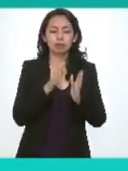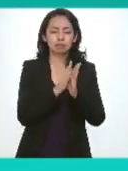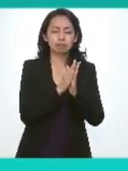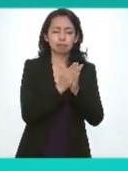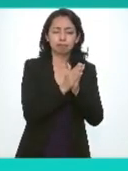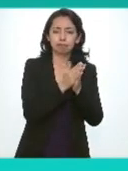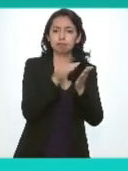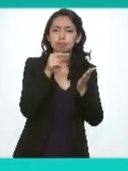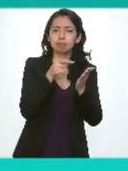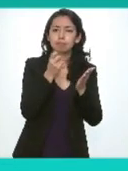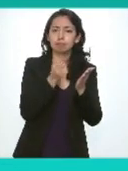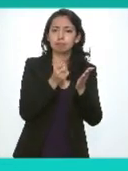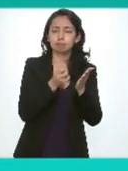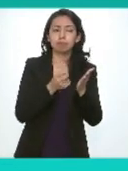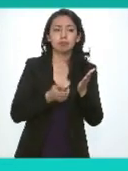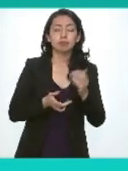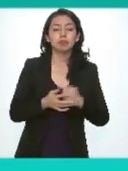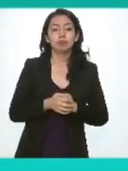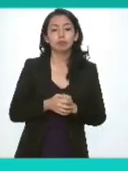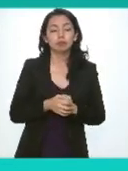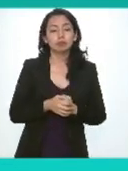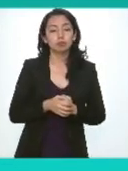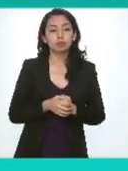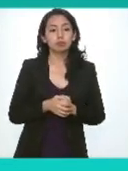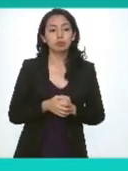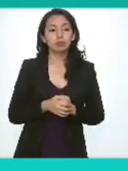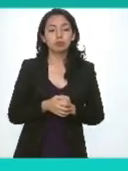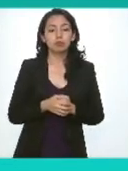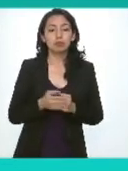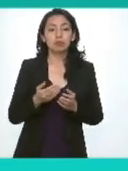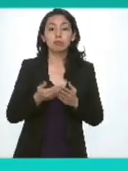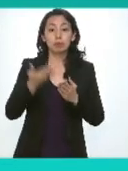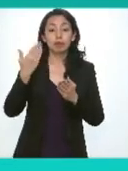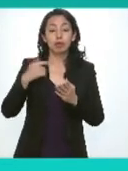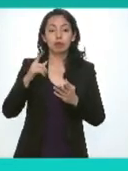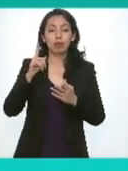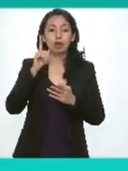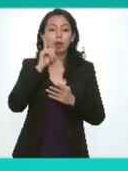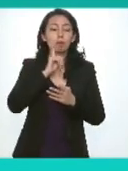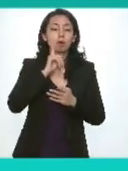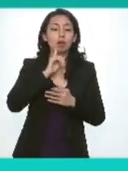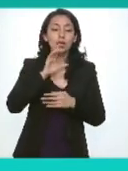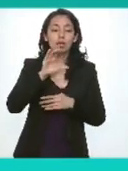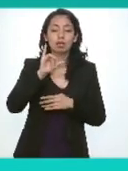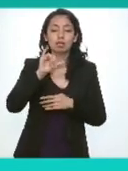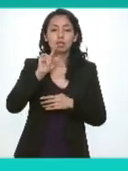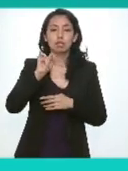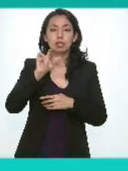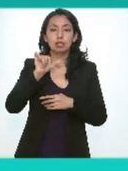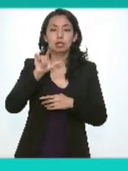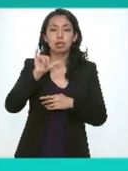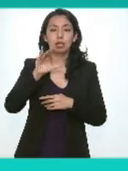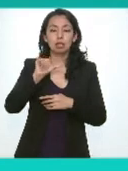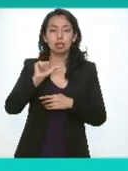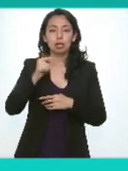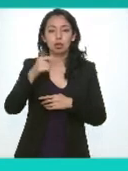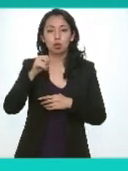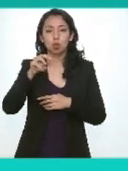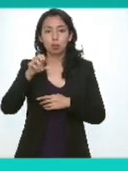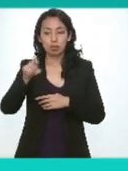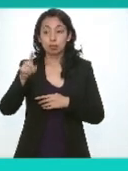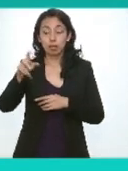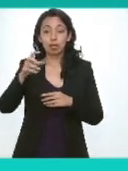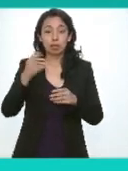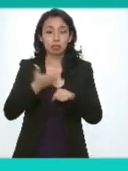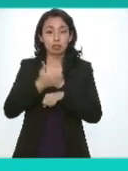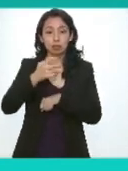fue coordinado por la comisionada Citlal y Gómez Terán del estado de Morelos a quien